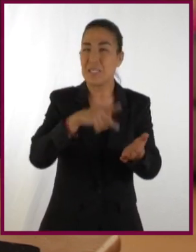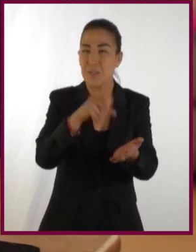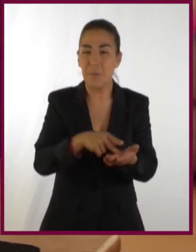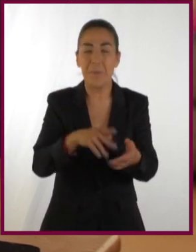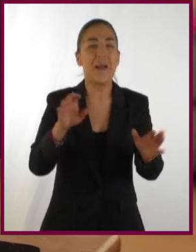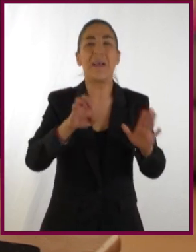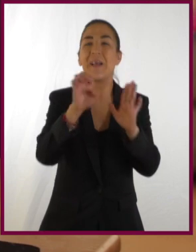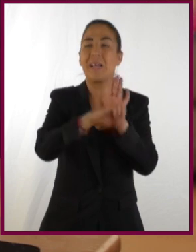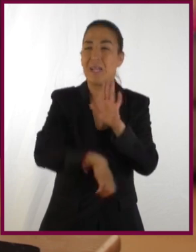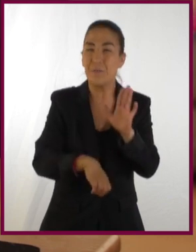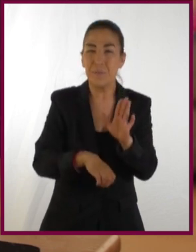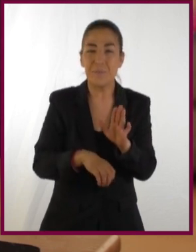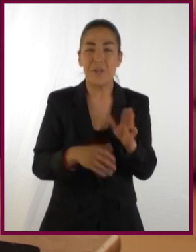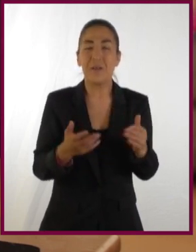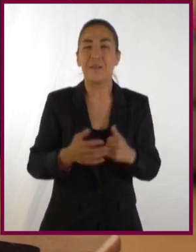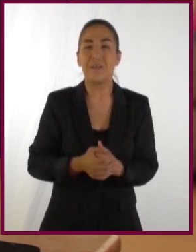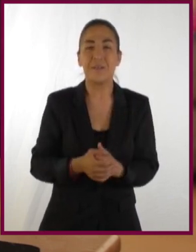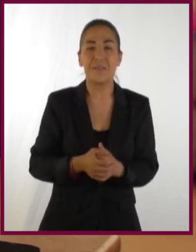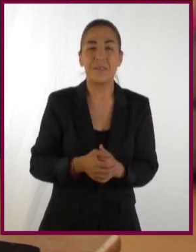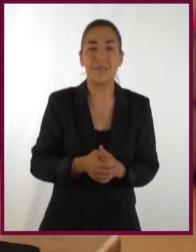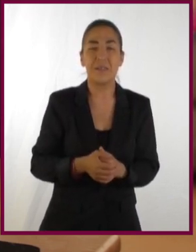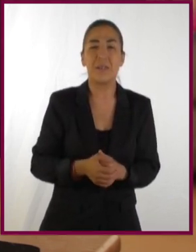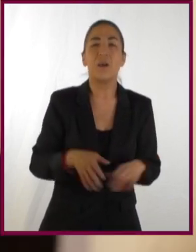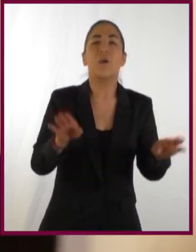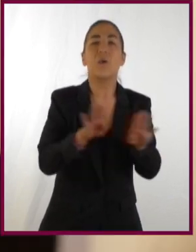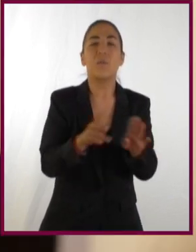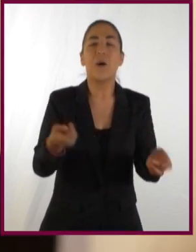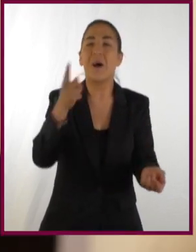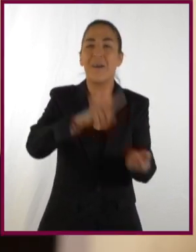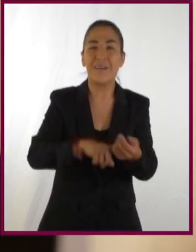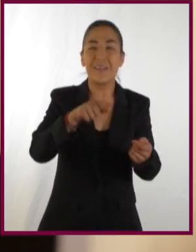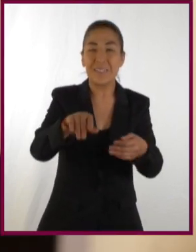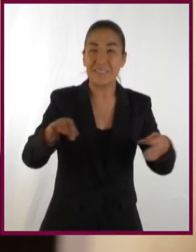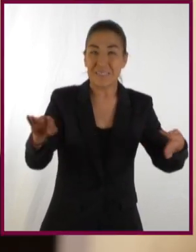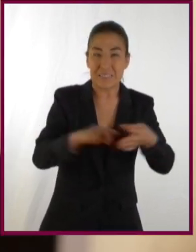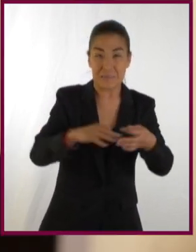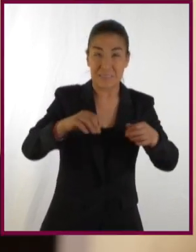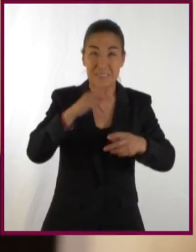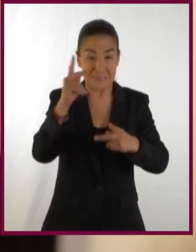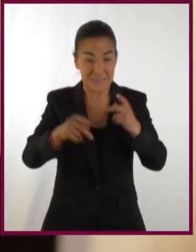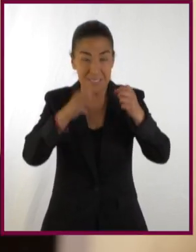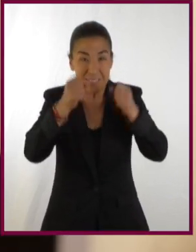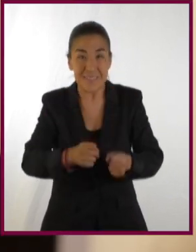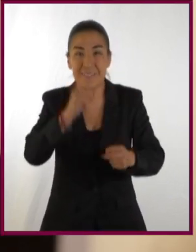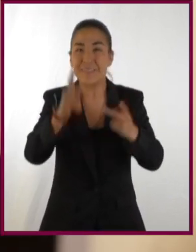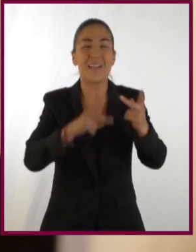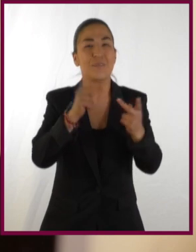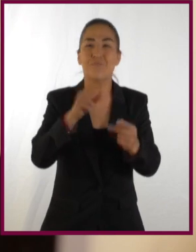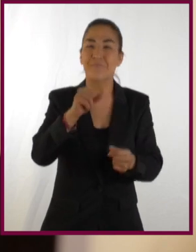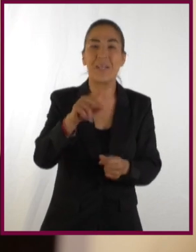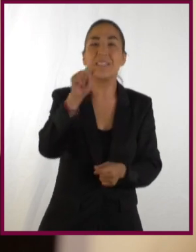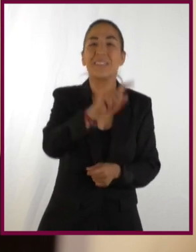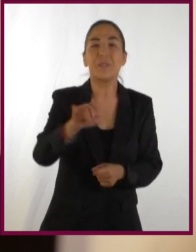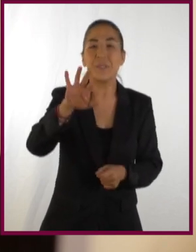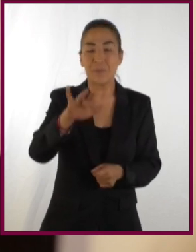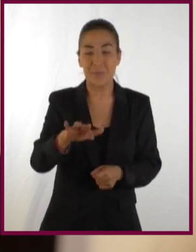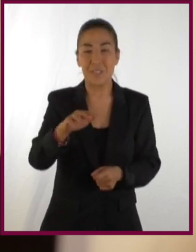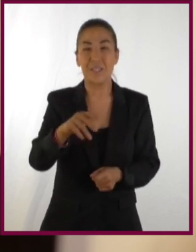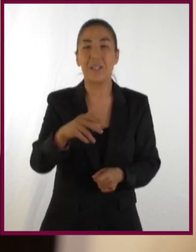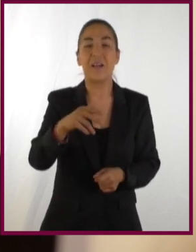kilómetros. Entonces, si tomamos un promedio, va a dar aproximadamente, porque no es exacto,